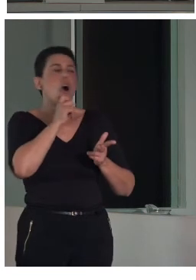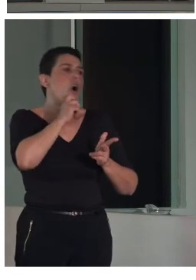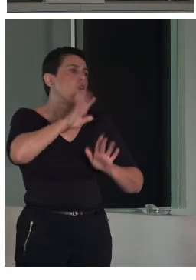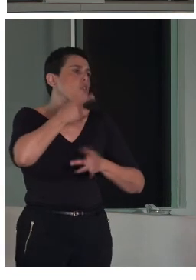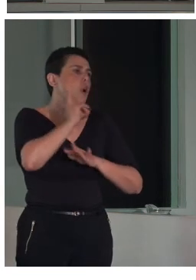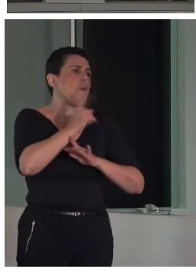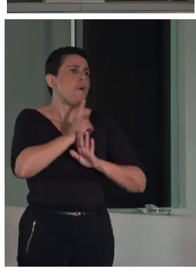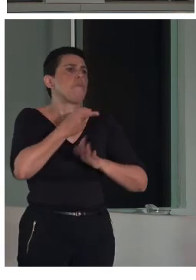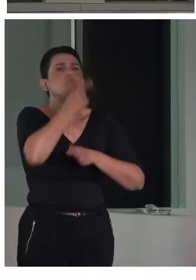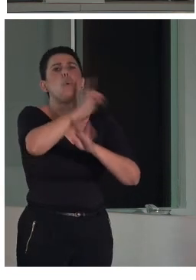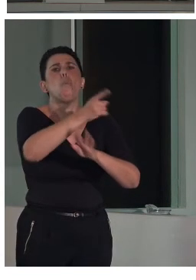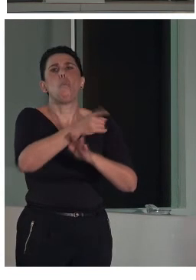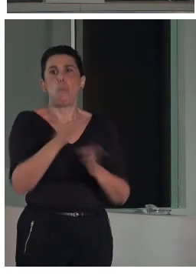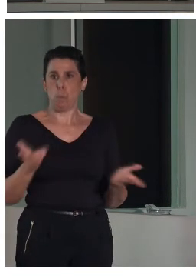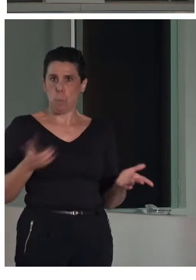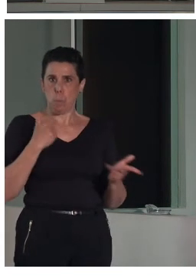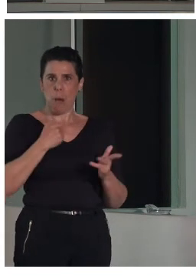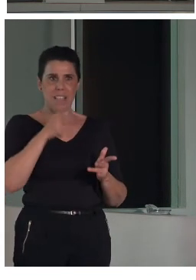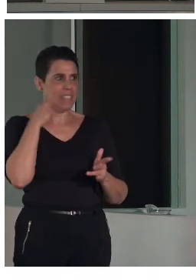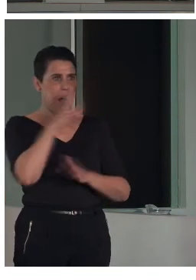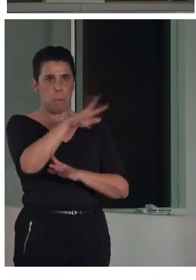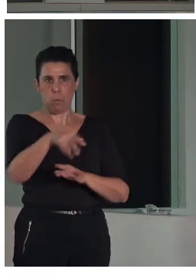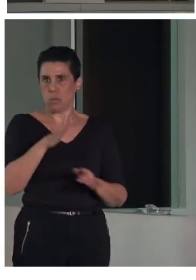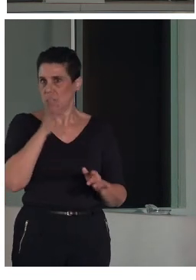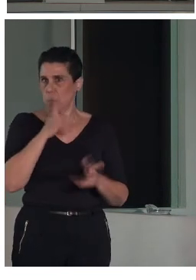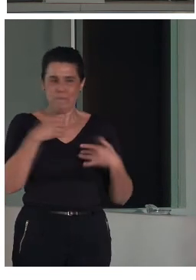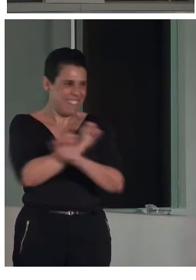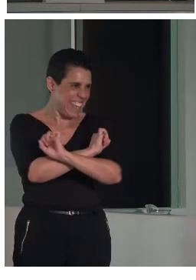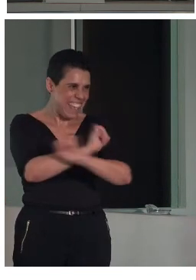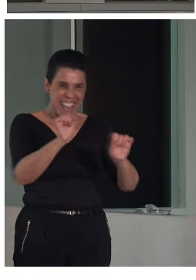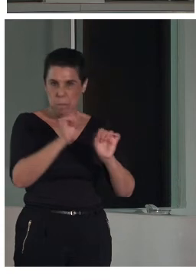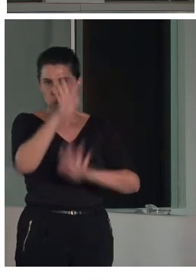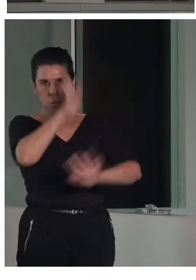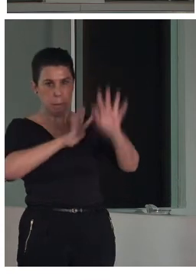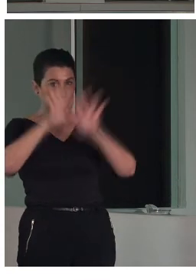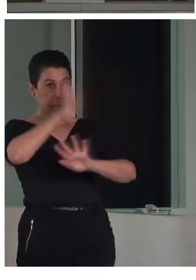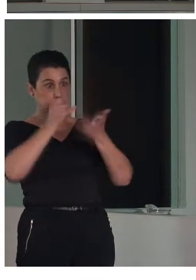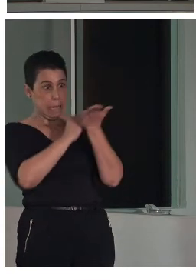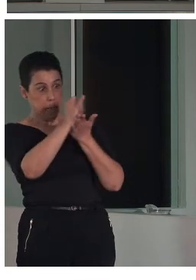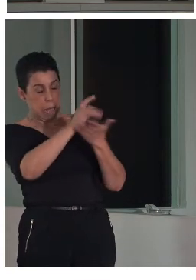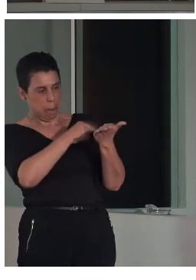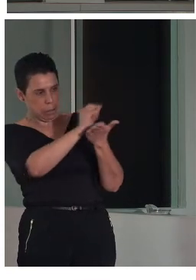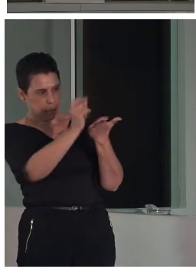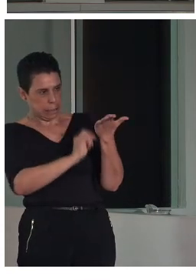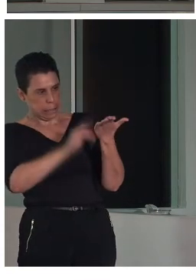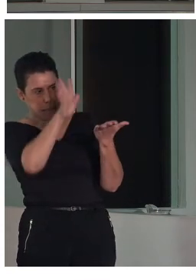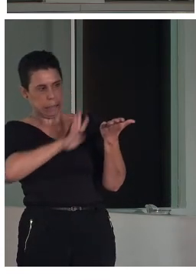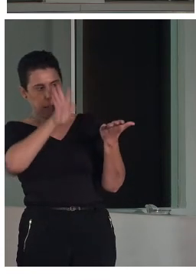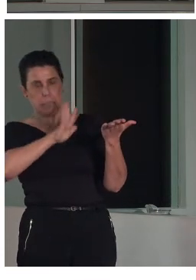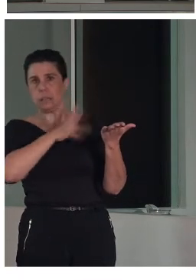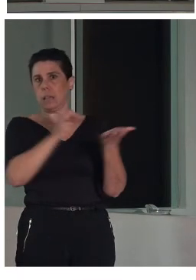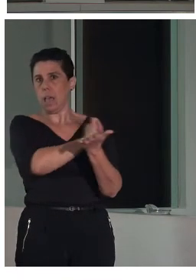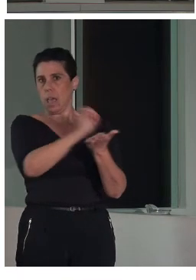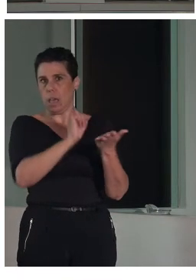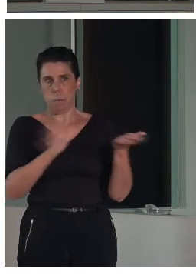de cómo tiene las disposiciones museo porque hubiese sido tal la mancha que hubiésemos tenido que realizar en el plano que hubiese sido imposible